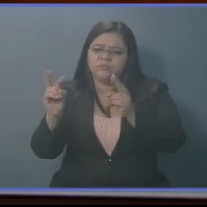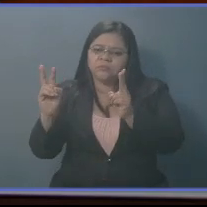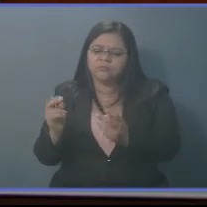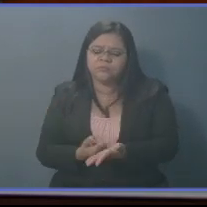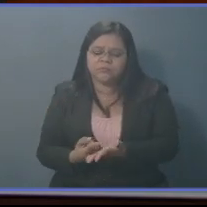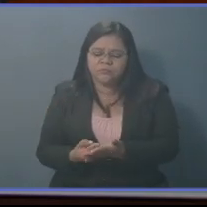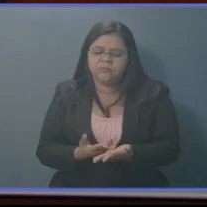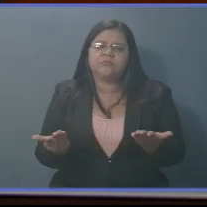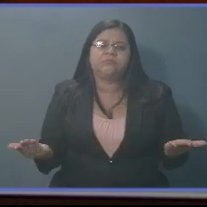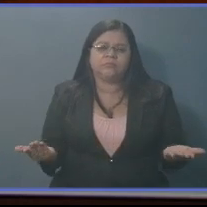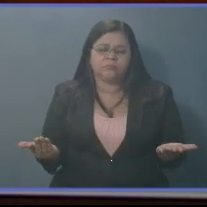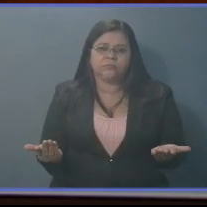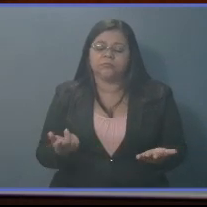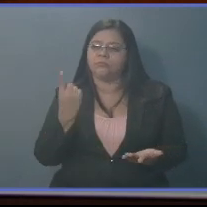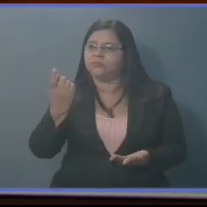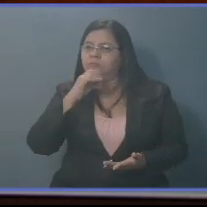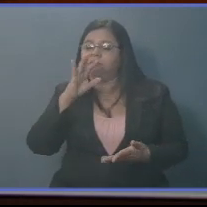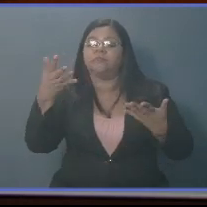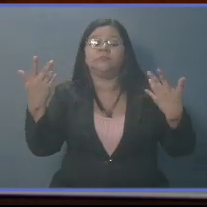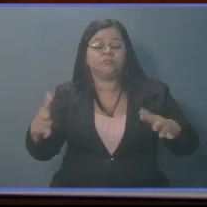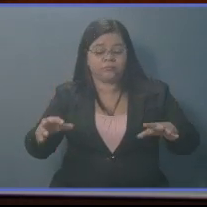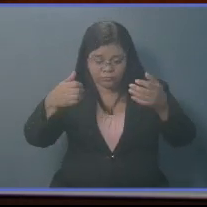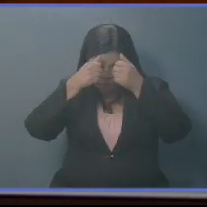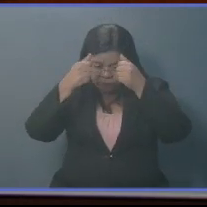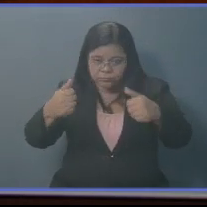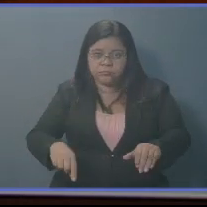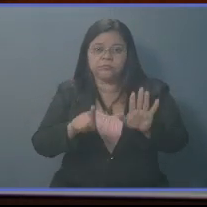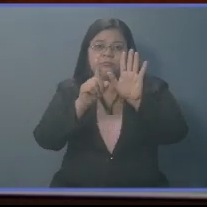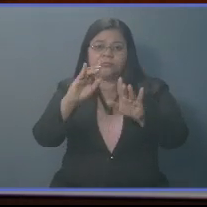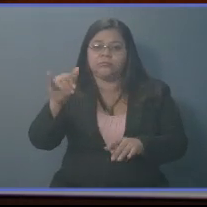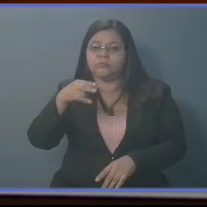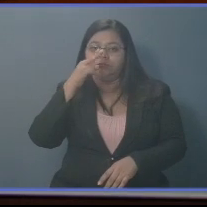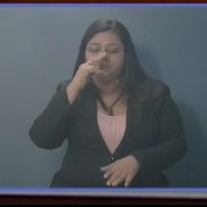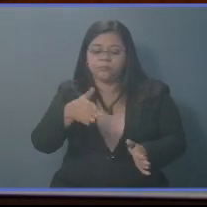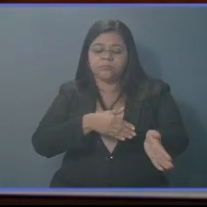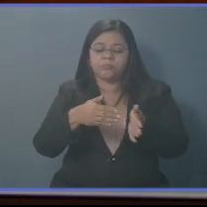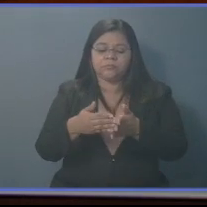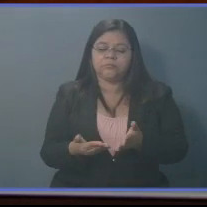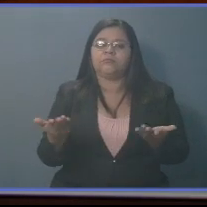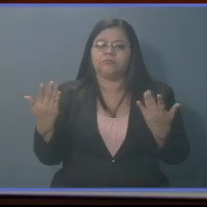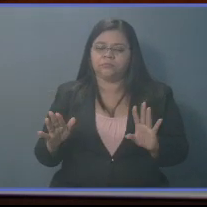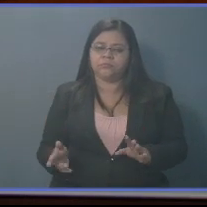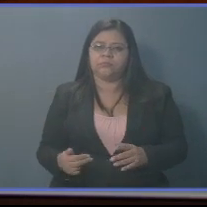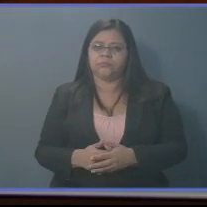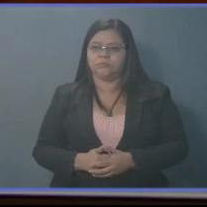con ellos. Solo dice, ya me puse de acuerdo y el 6 de junio empieza la cosa.